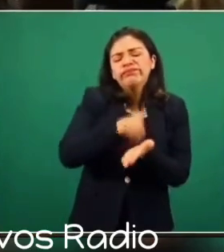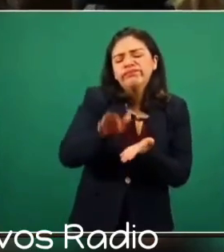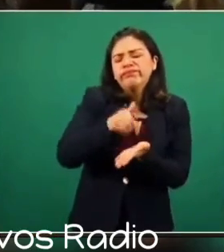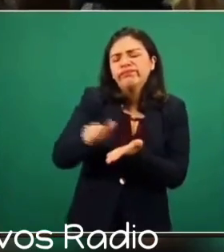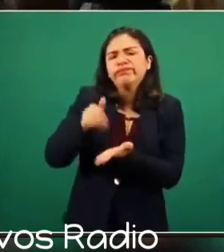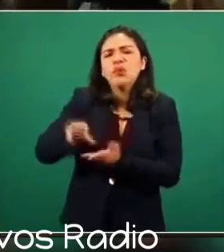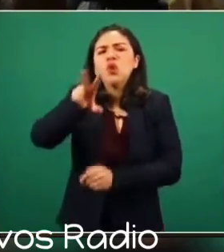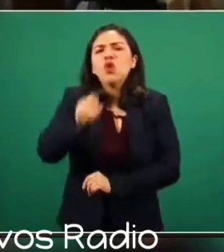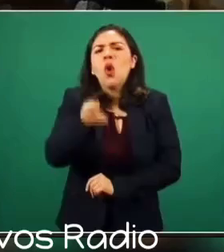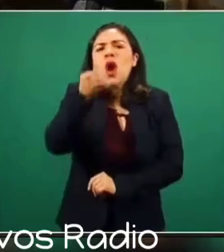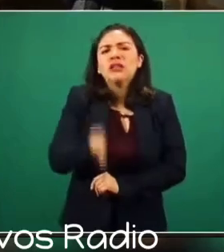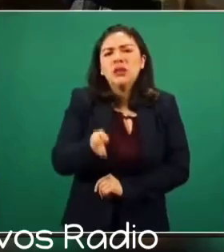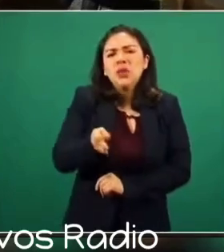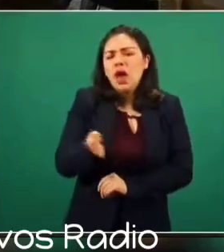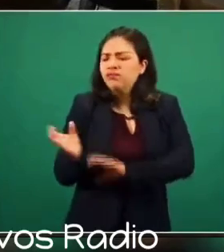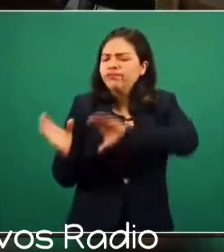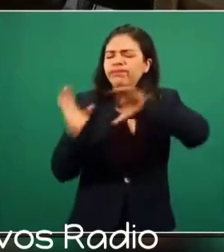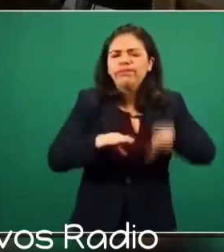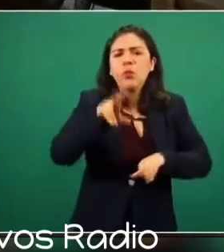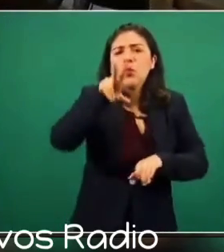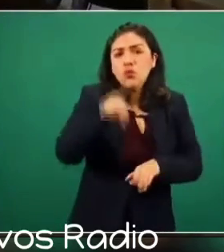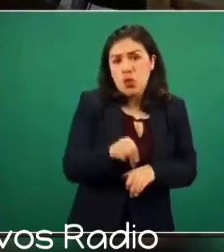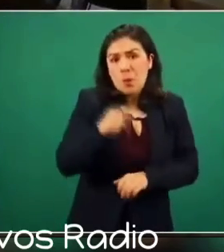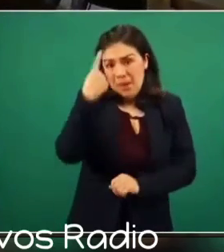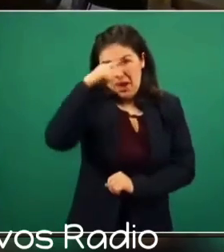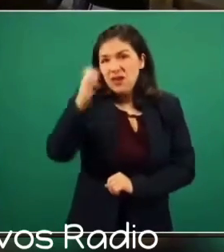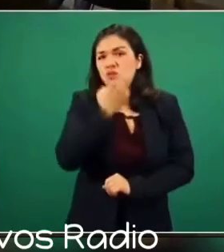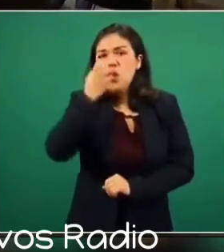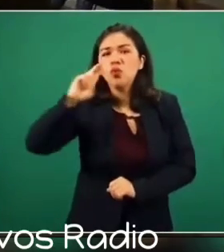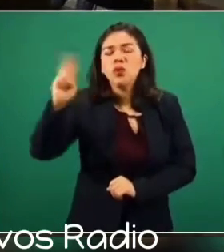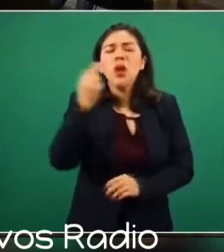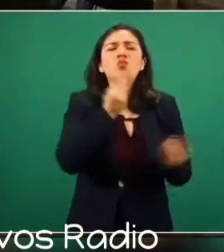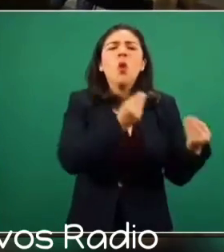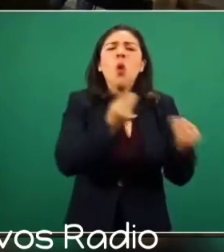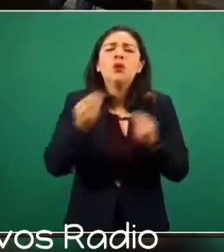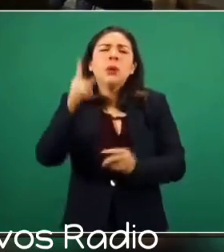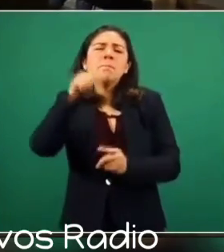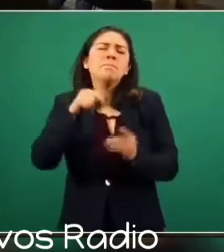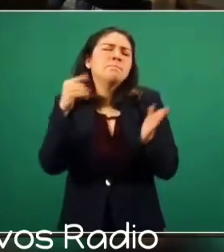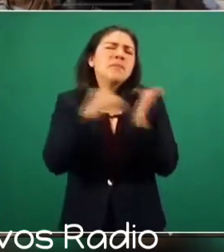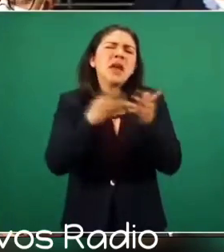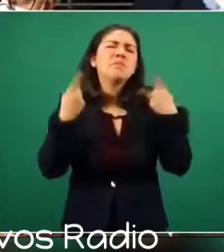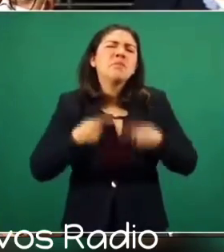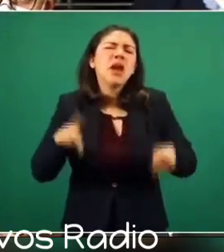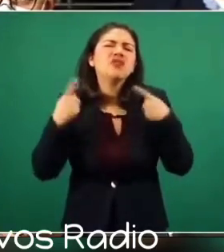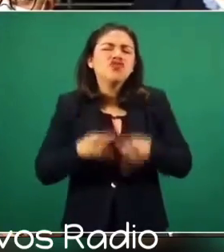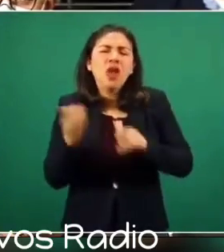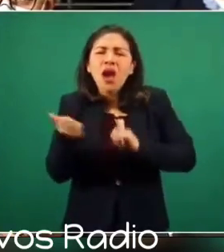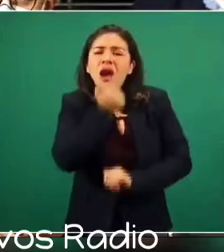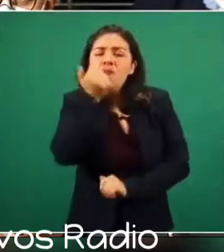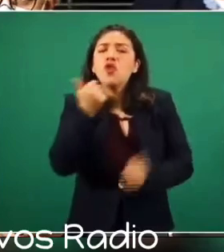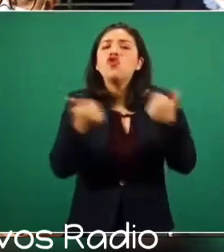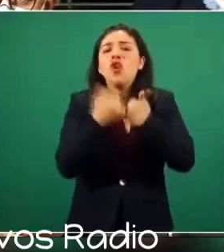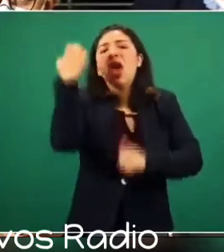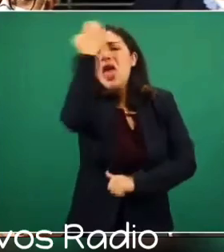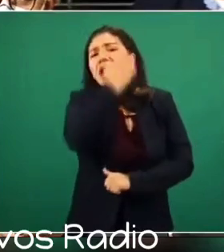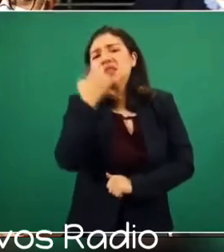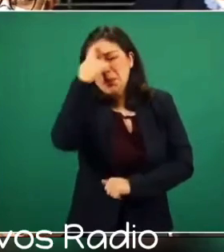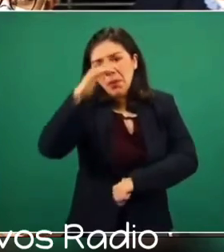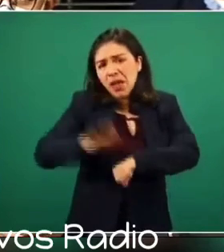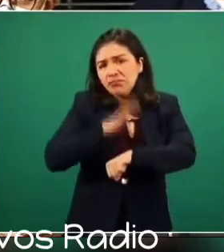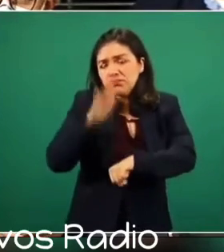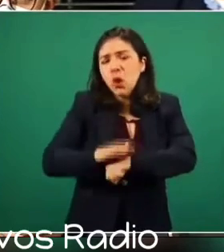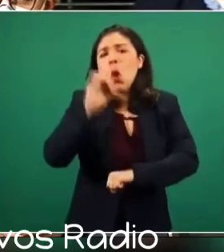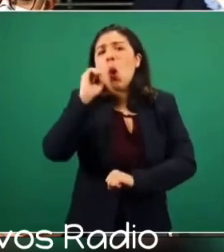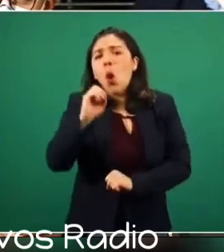de las instituciones públicas de educación superior a miles de estudiantes por medio de exámenes de admisión